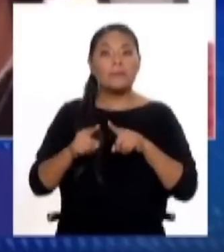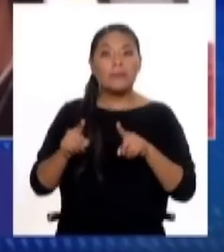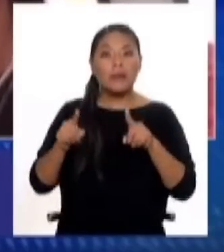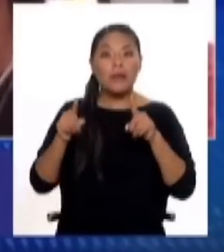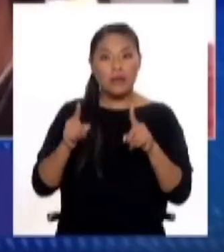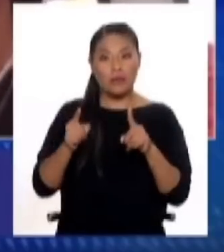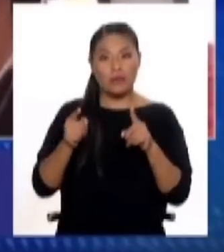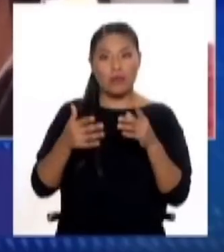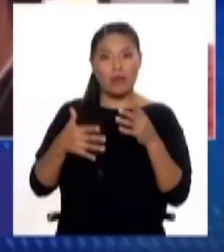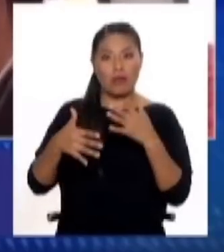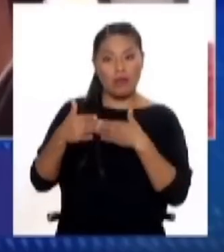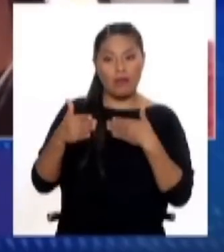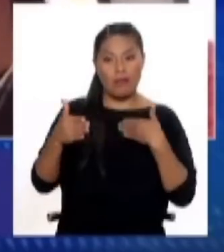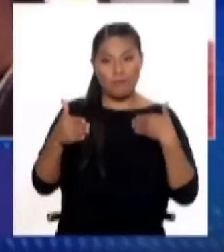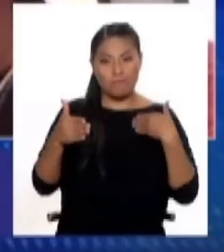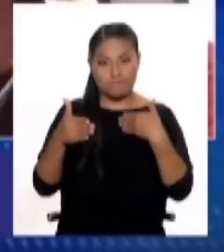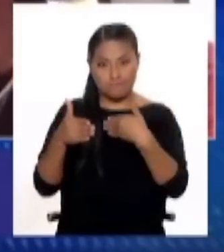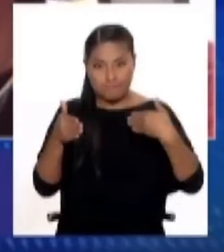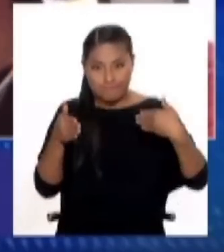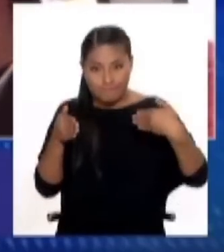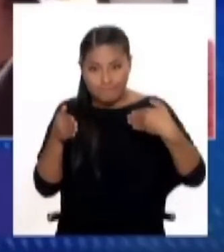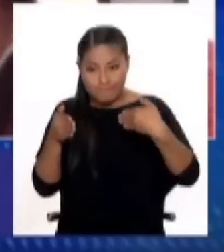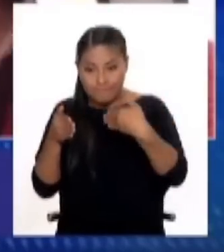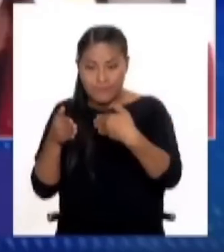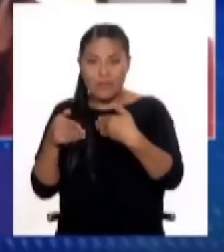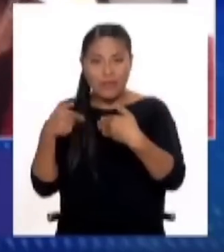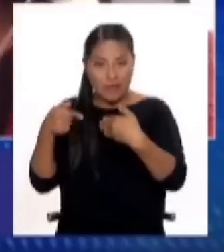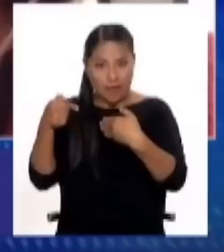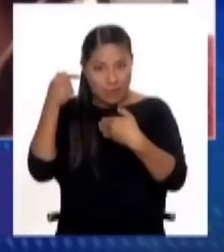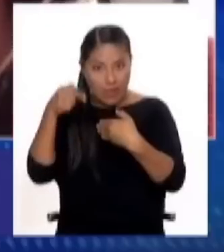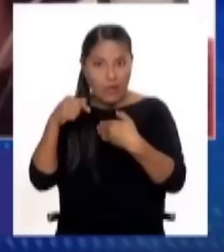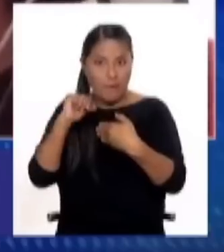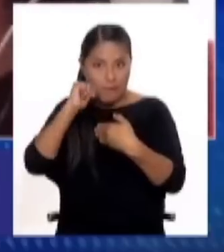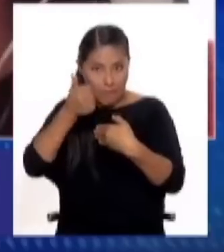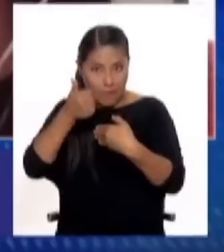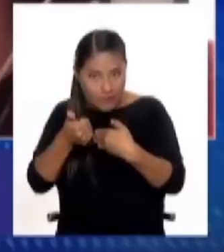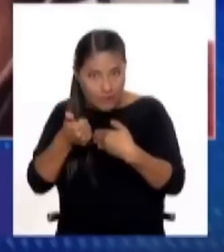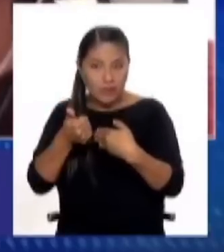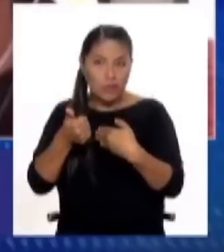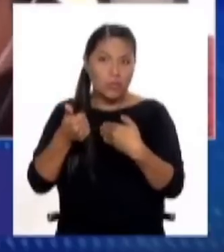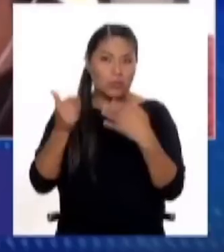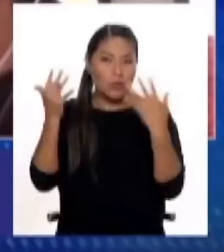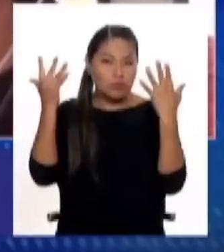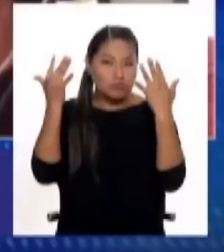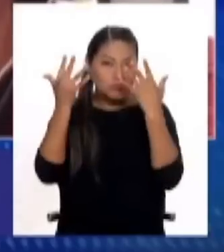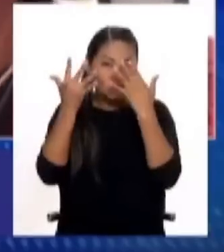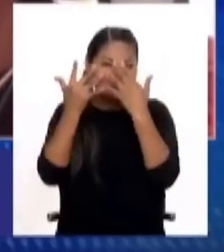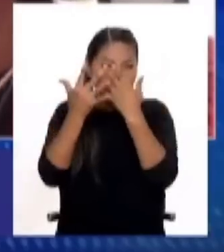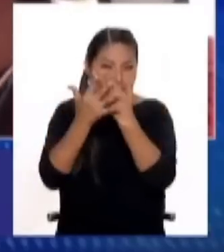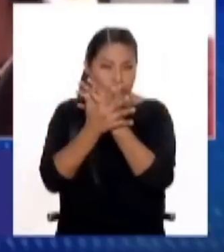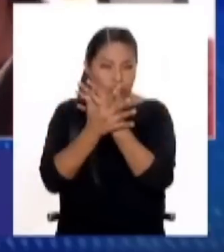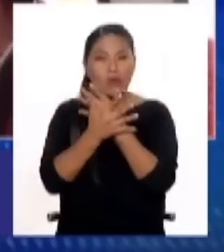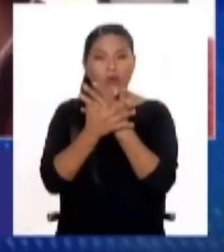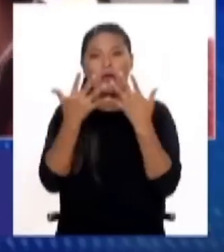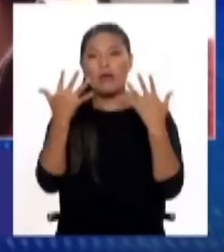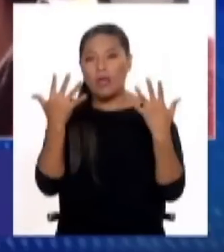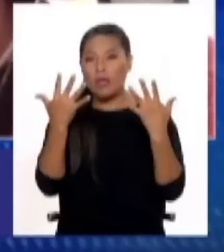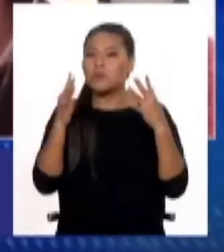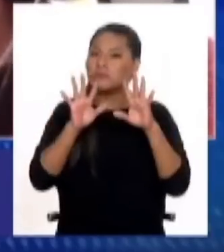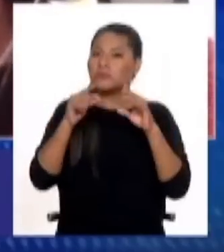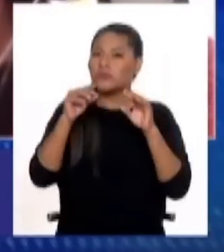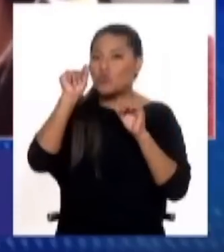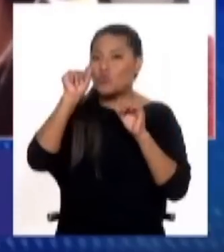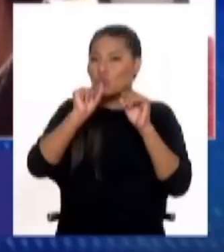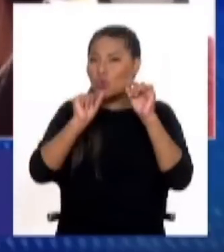condición que va a predominar, como ya ha venido ocurriendo, son mañanas bastante nubladas, con algunos distritos costeros con presencia de